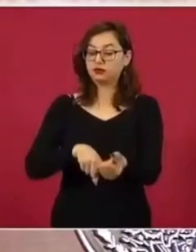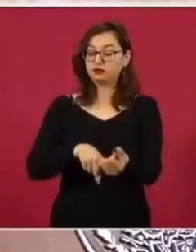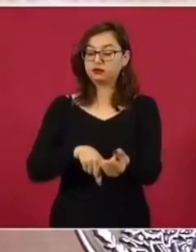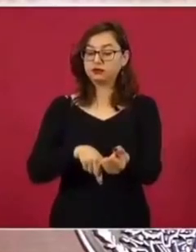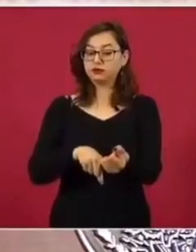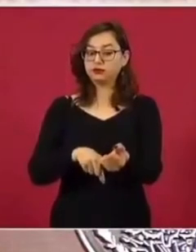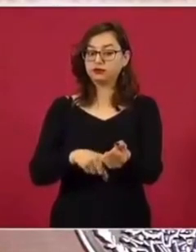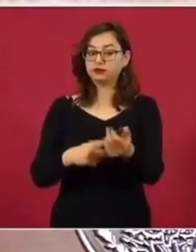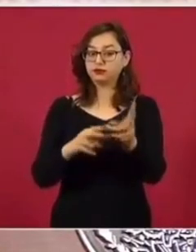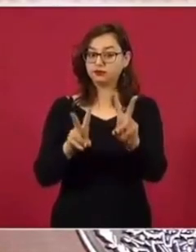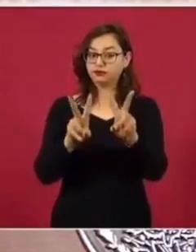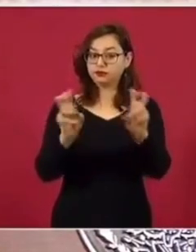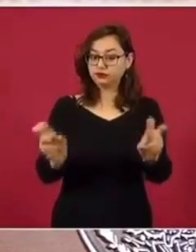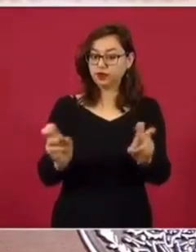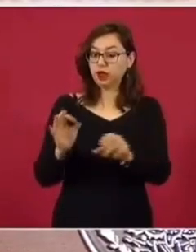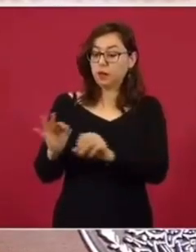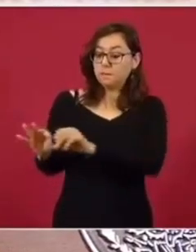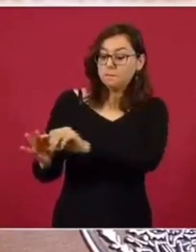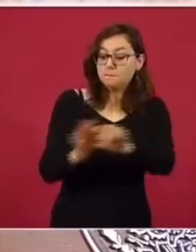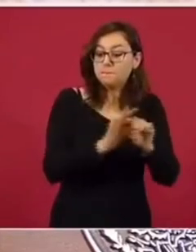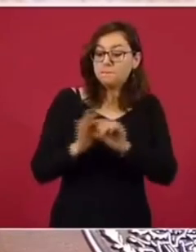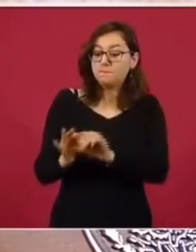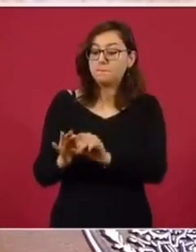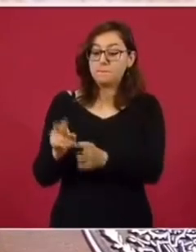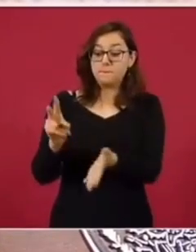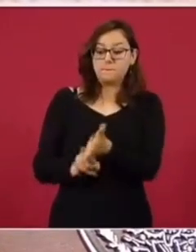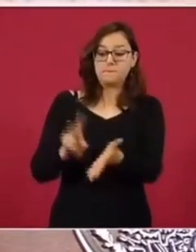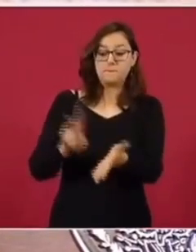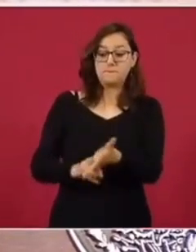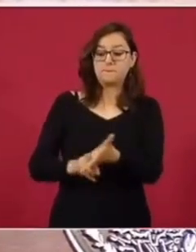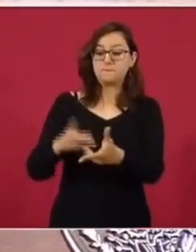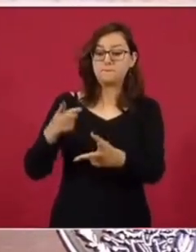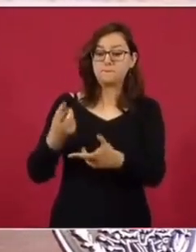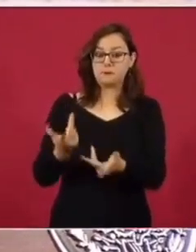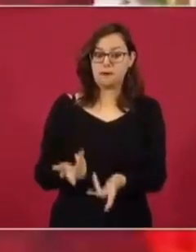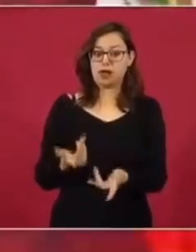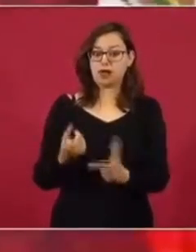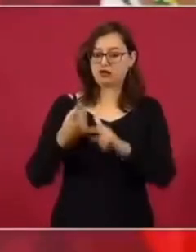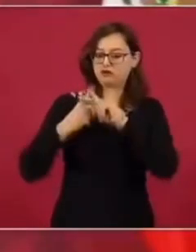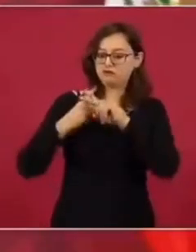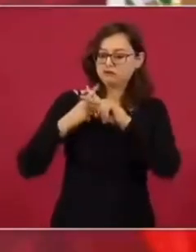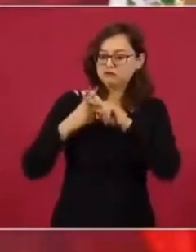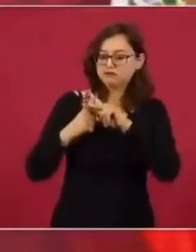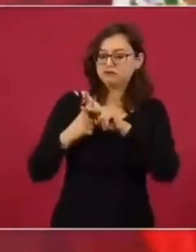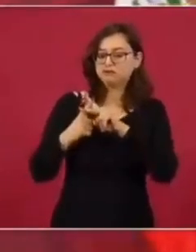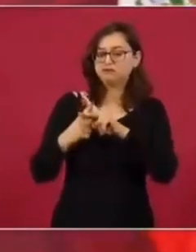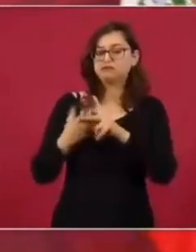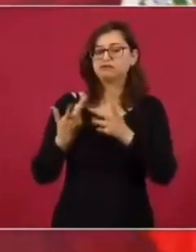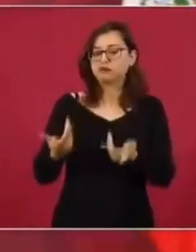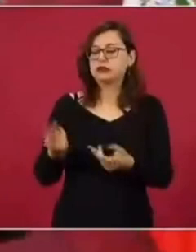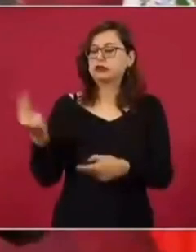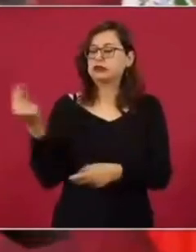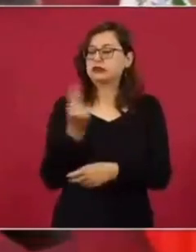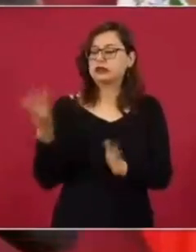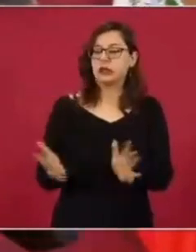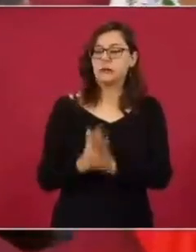acreditara que gana más de $17,000 dólares al mes, ya que la renta de la mansión en Houston ascendía a los $5